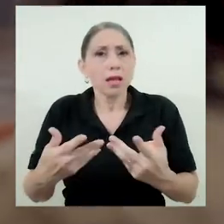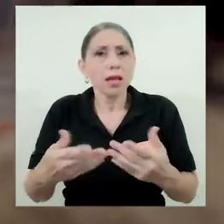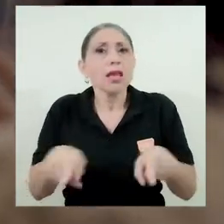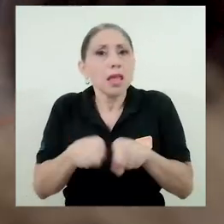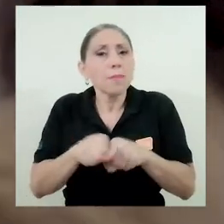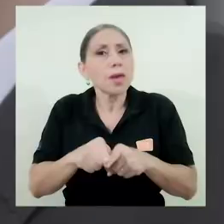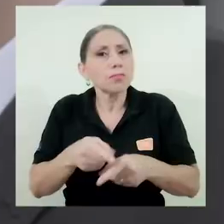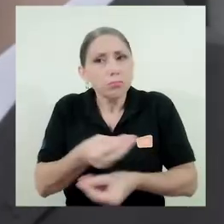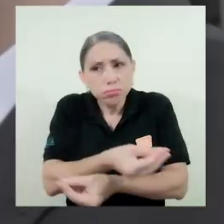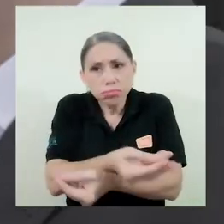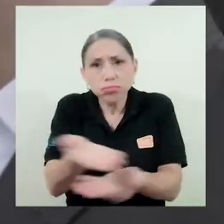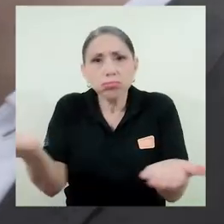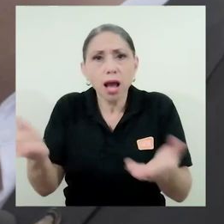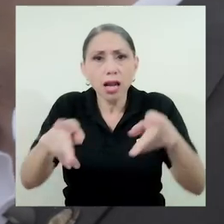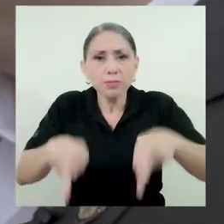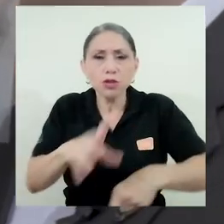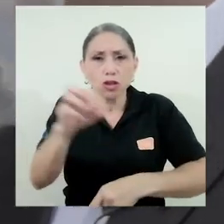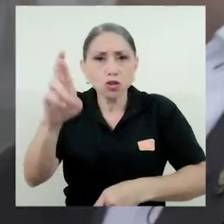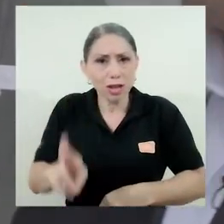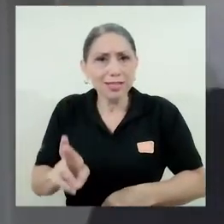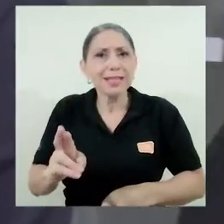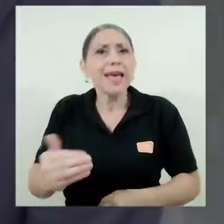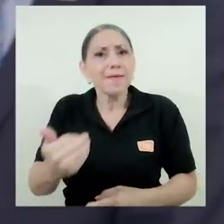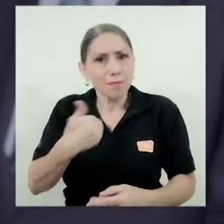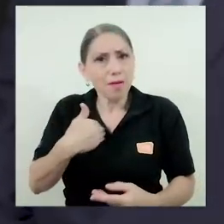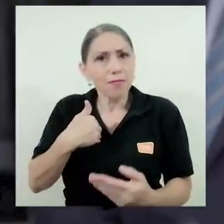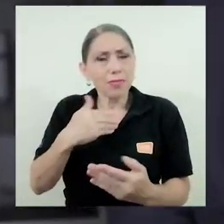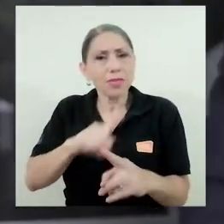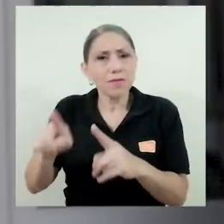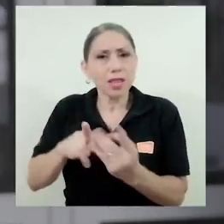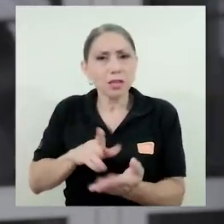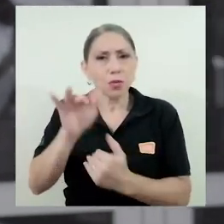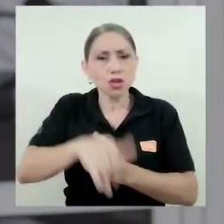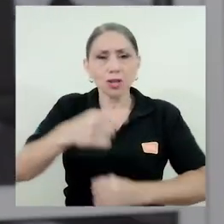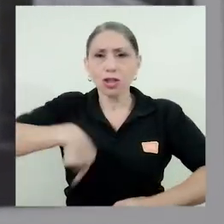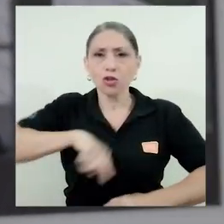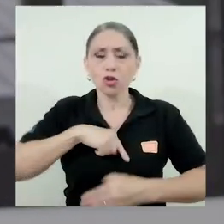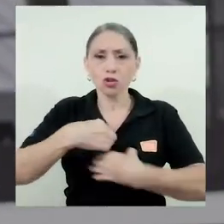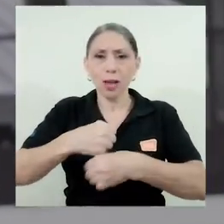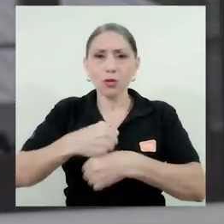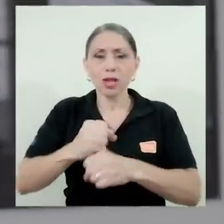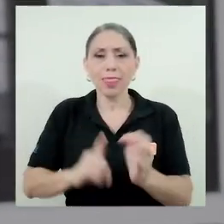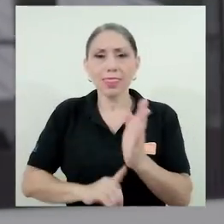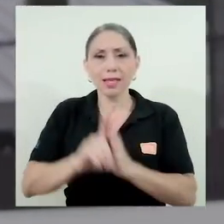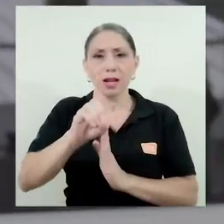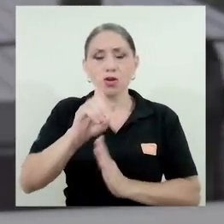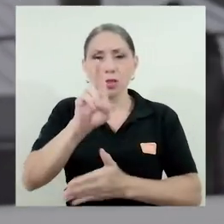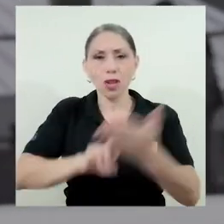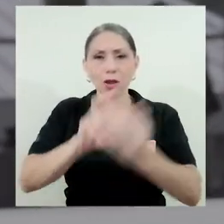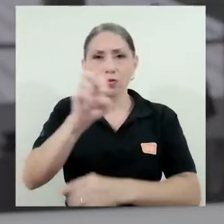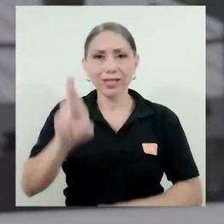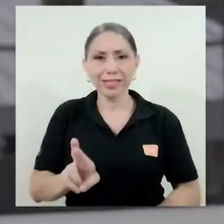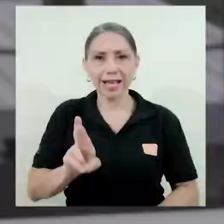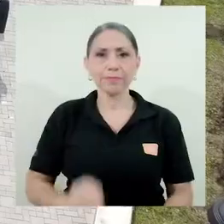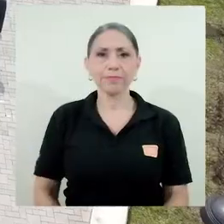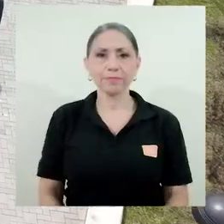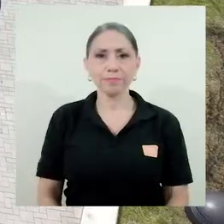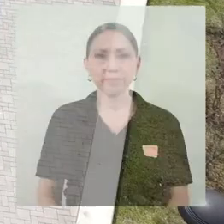poner a disposición de la ciudadanía costarricense los diferentes proyectos que estamos desarrollando desde la Universidad de Costa Rica.